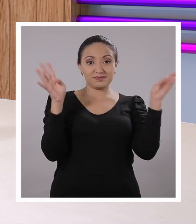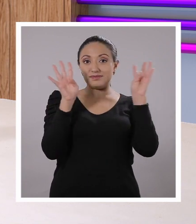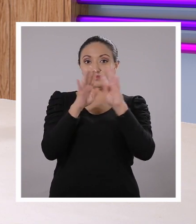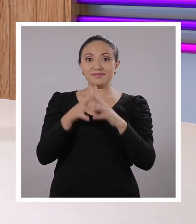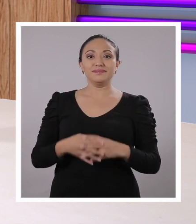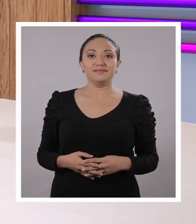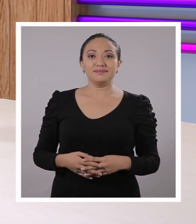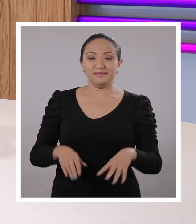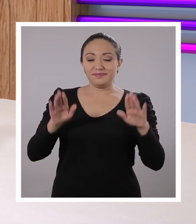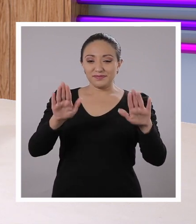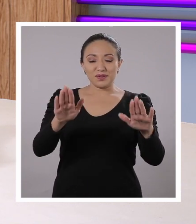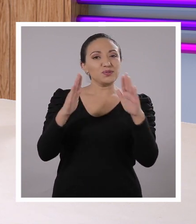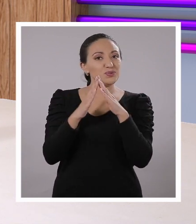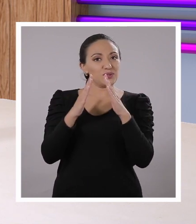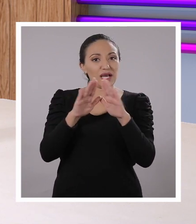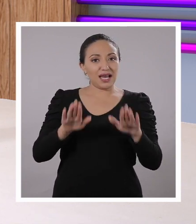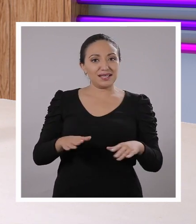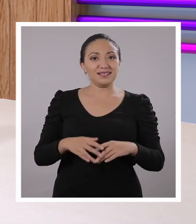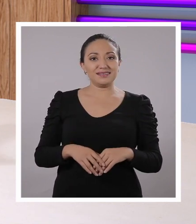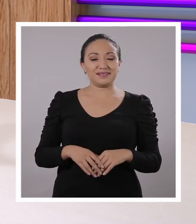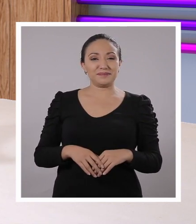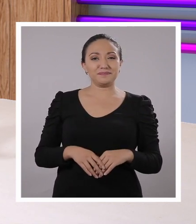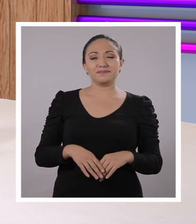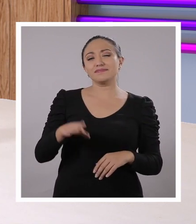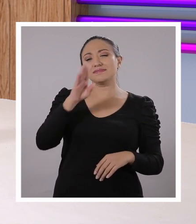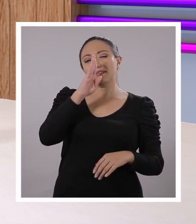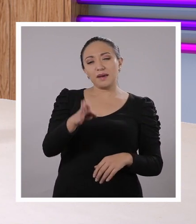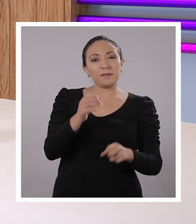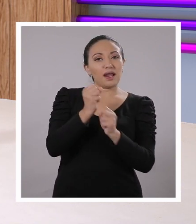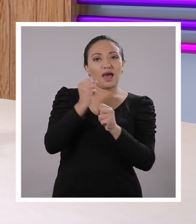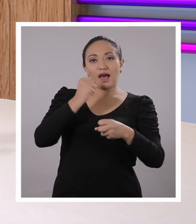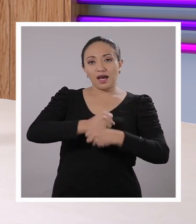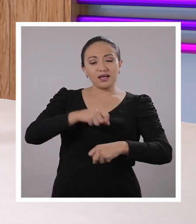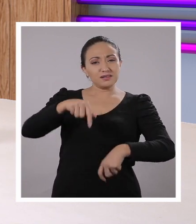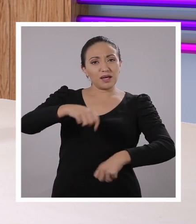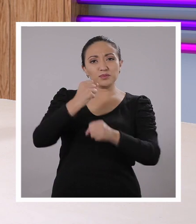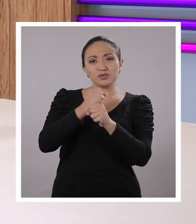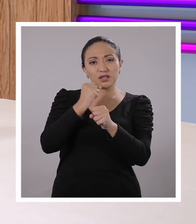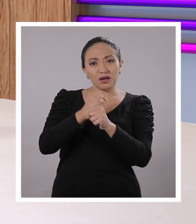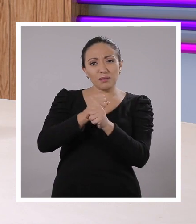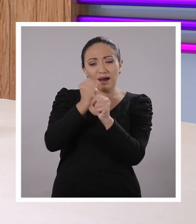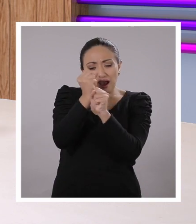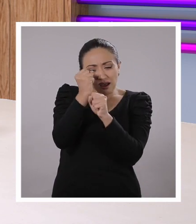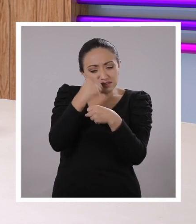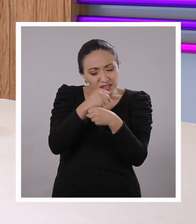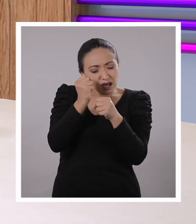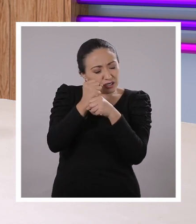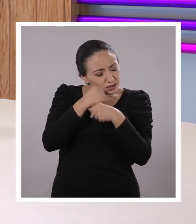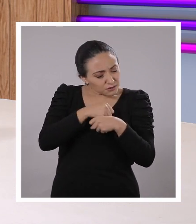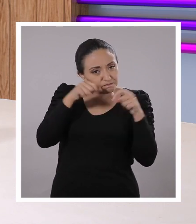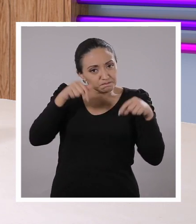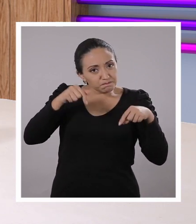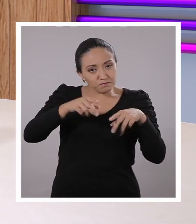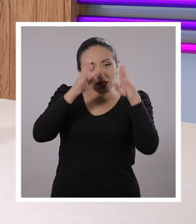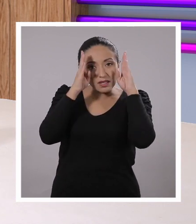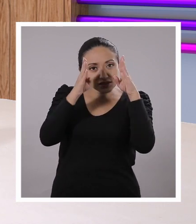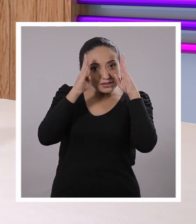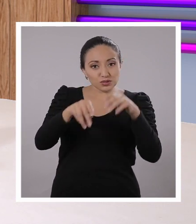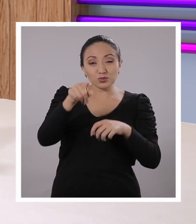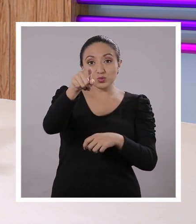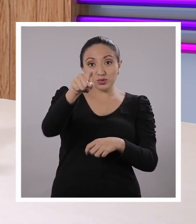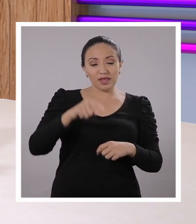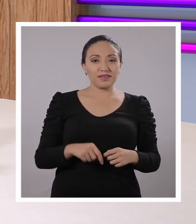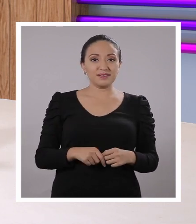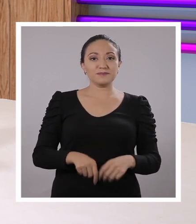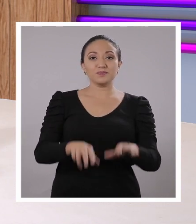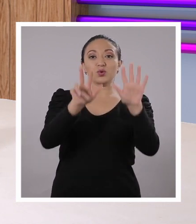espacio. A su casa, todo lo que hemos diseñado, todo el trabajo que le hemos puesto, está especialmente dirigido